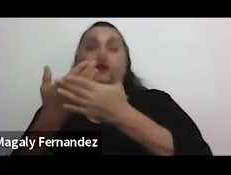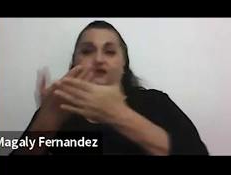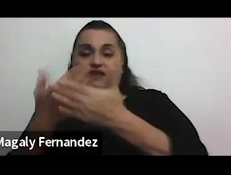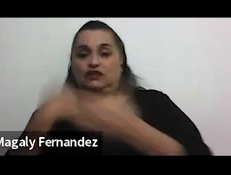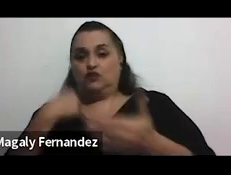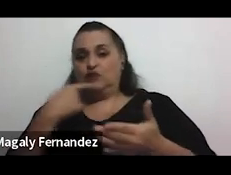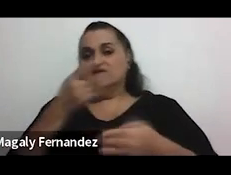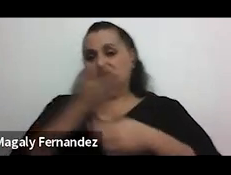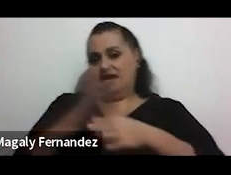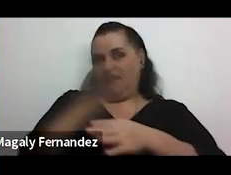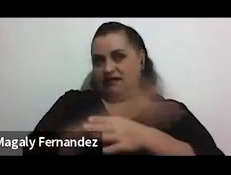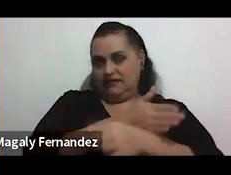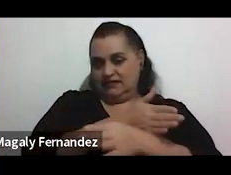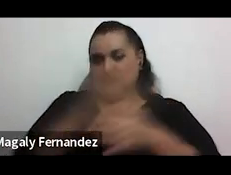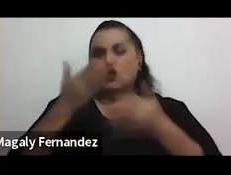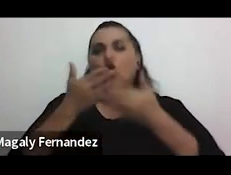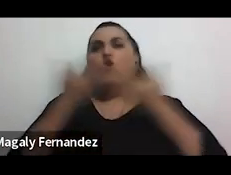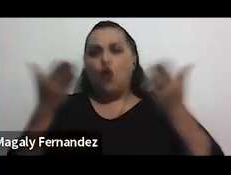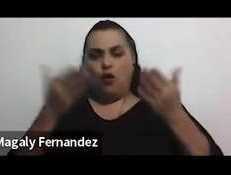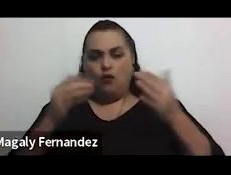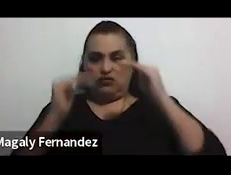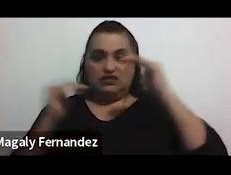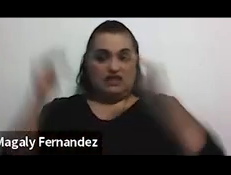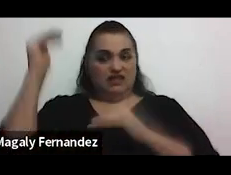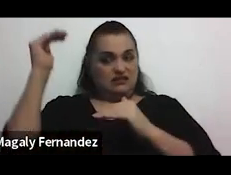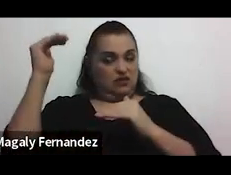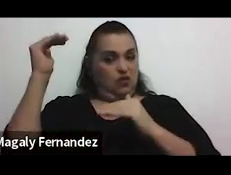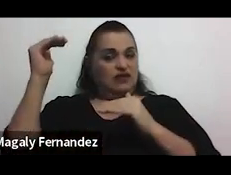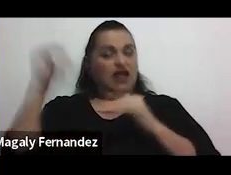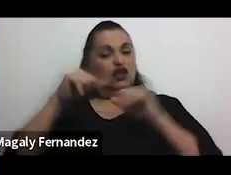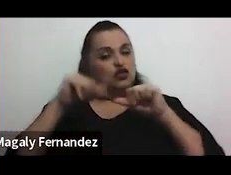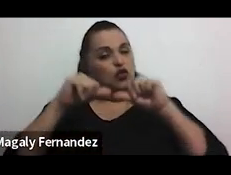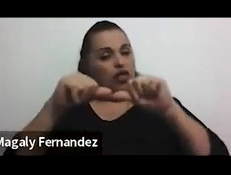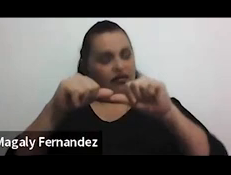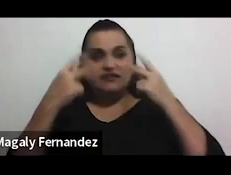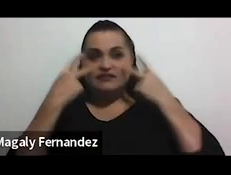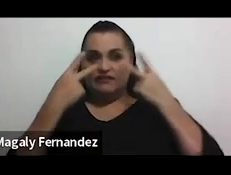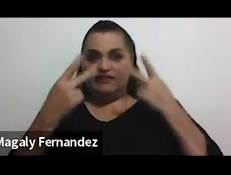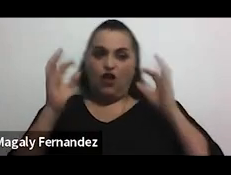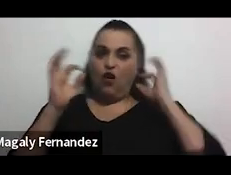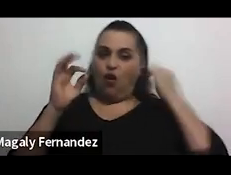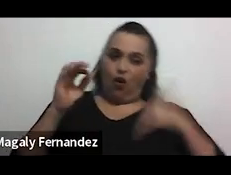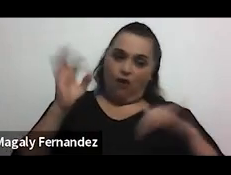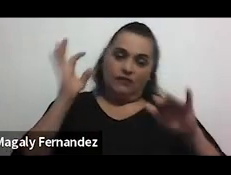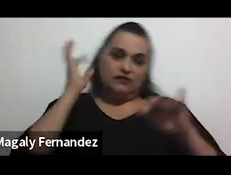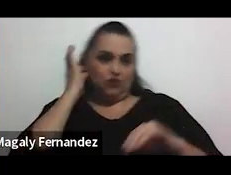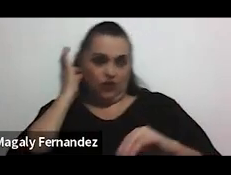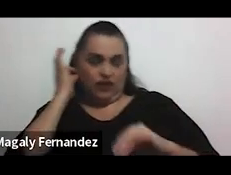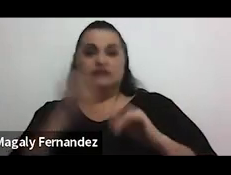previamente de cómo estas desigualdades todavía se mantienen entre hombres y mujeres y